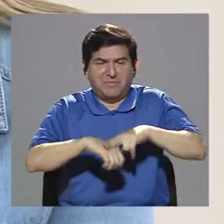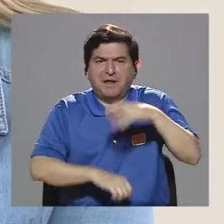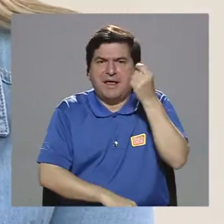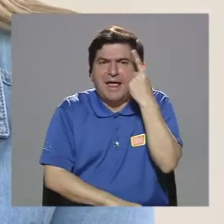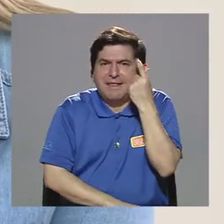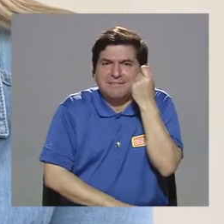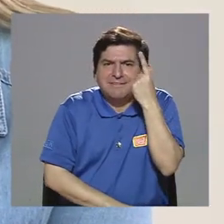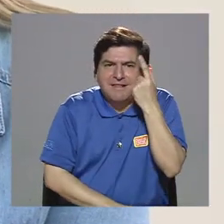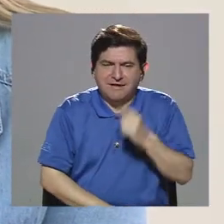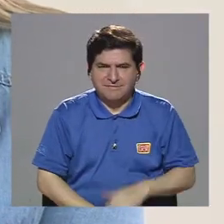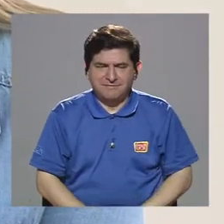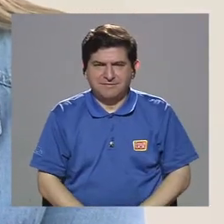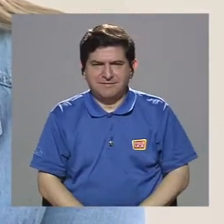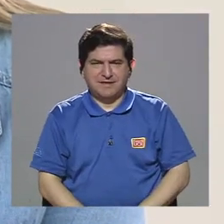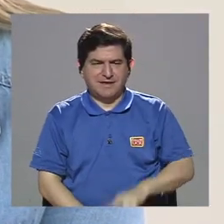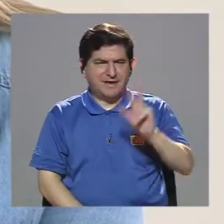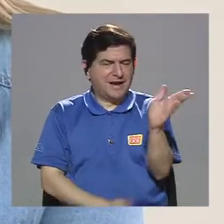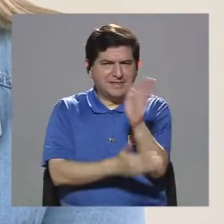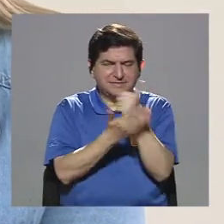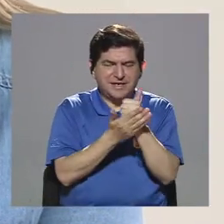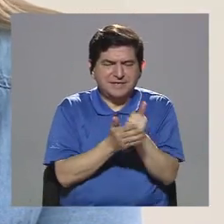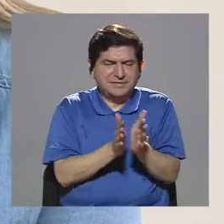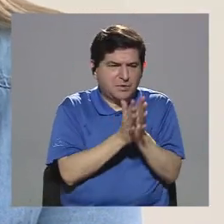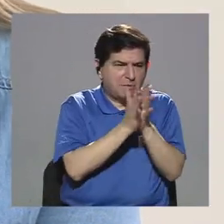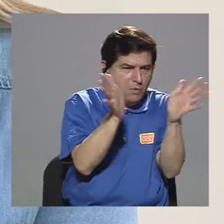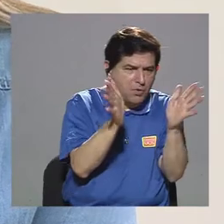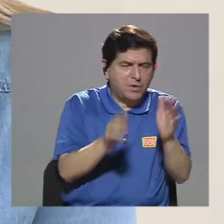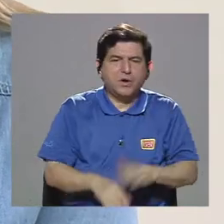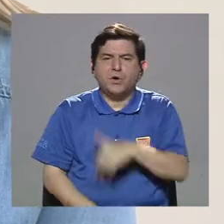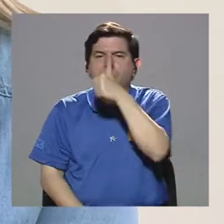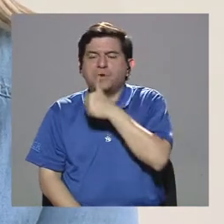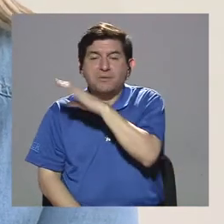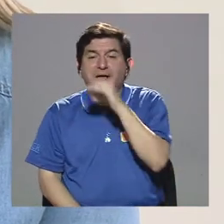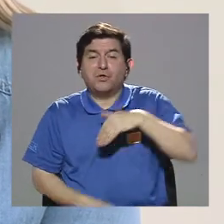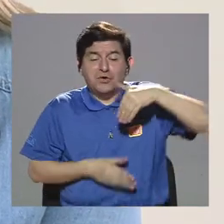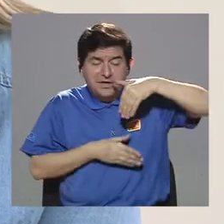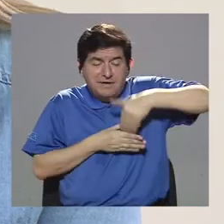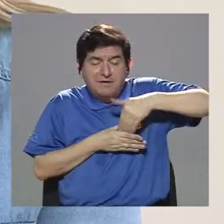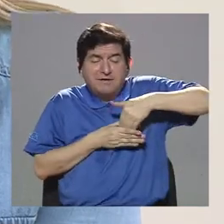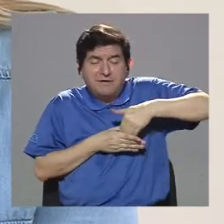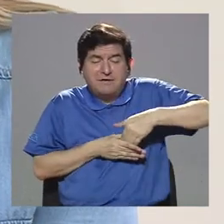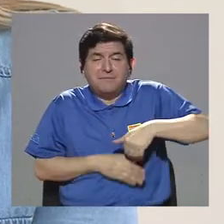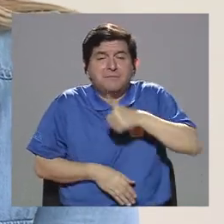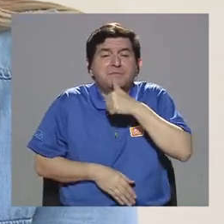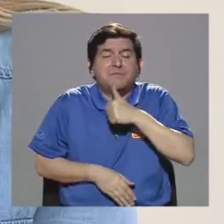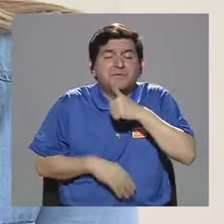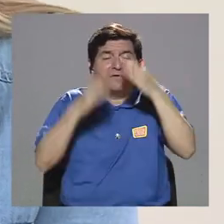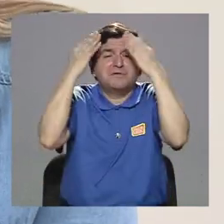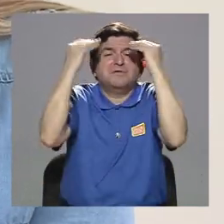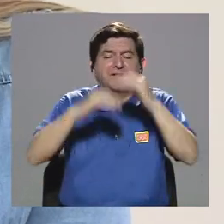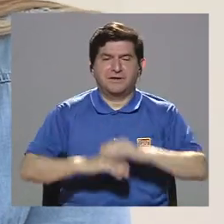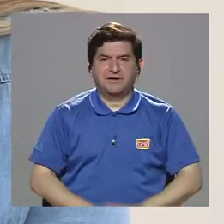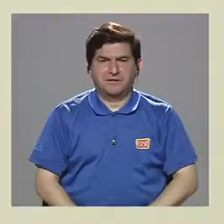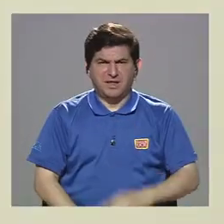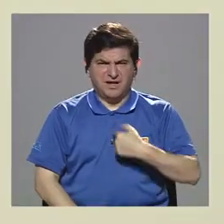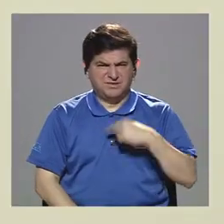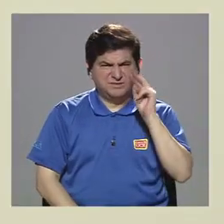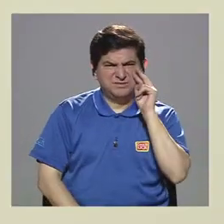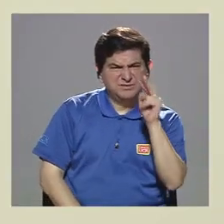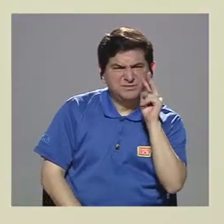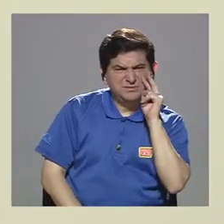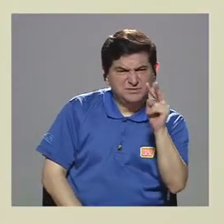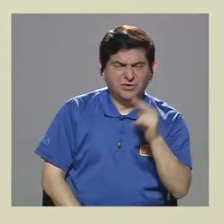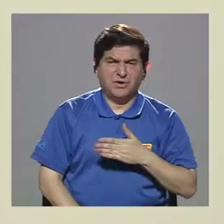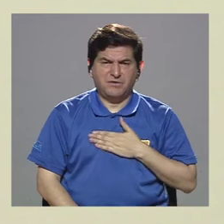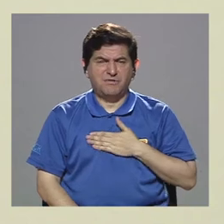la triada entre lo público, lo privado y lo íntimo de la información? Si yo lo que veo en mis